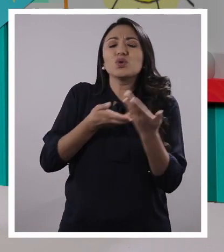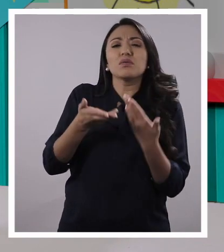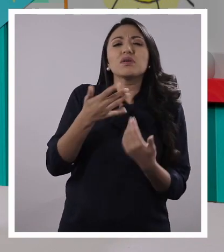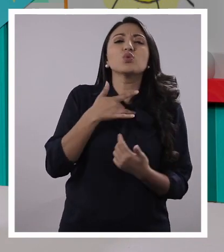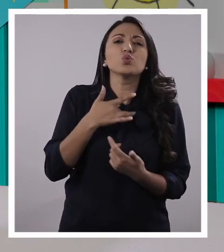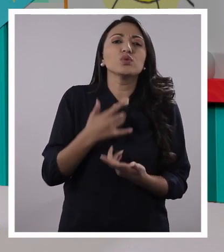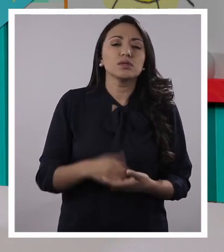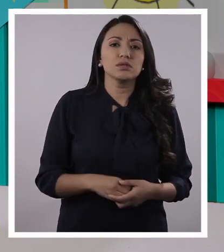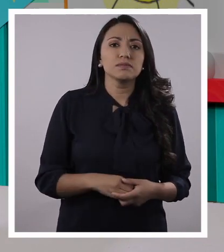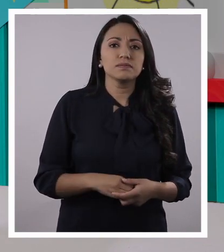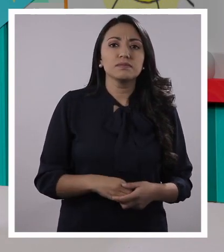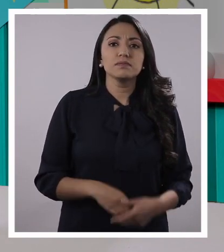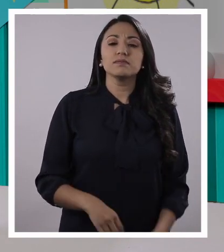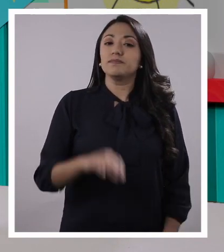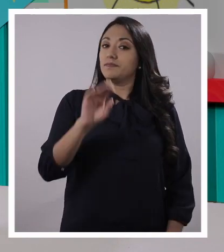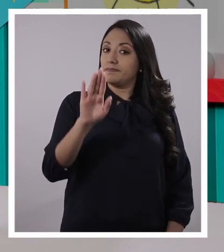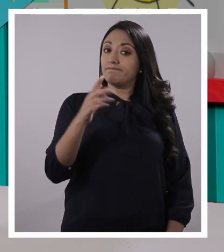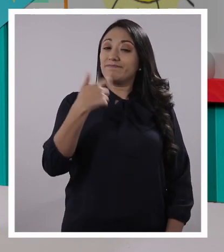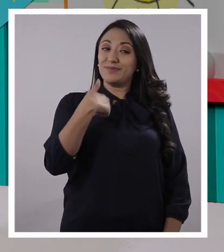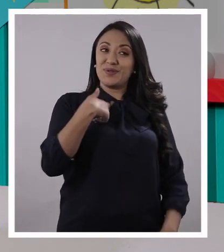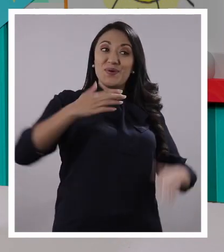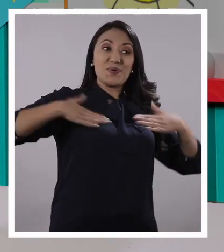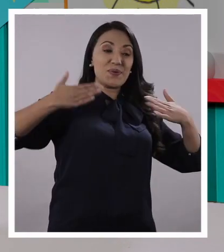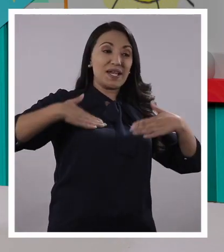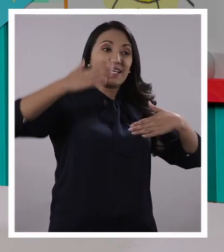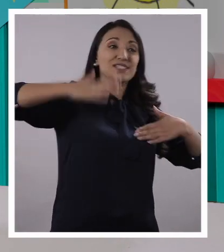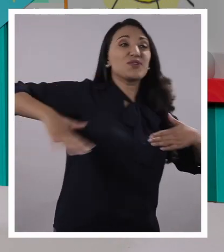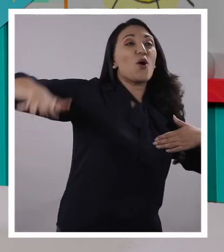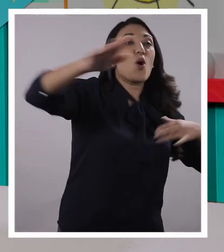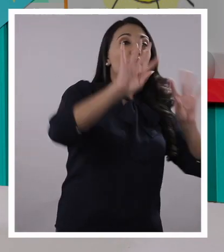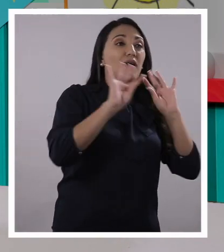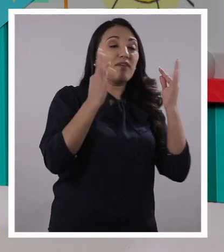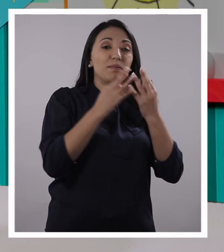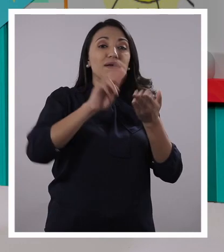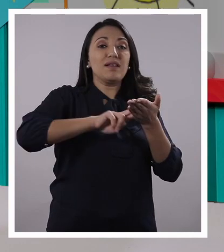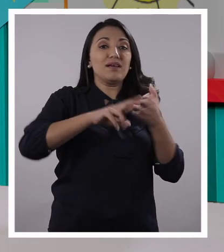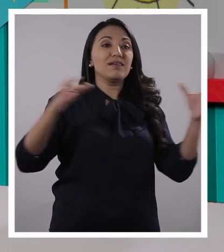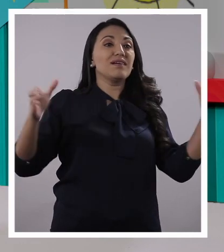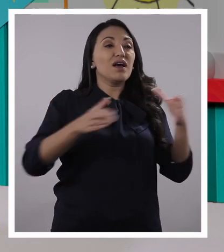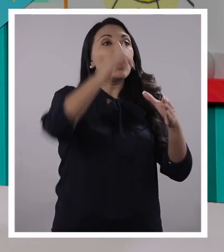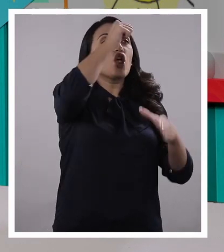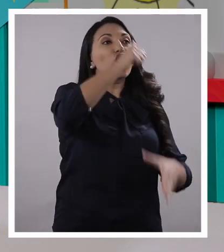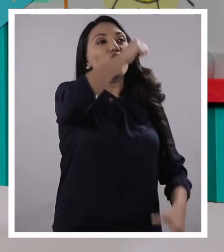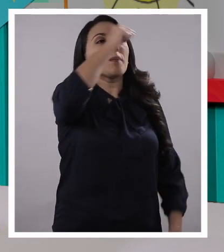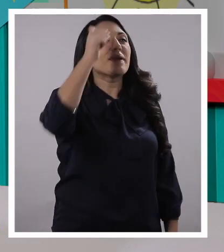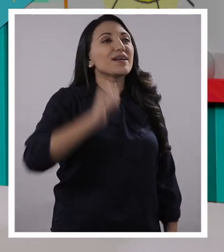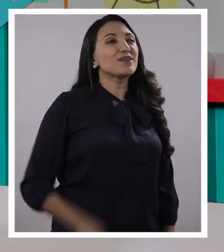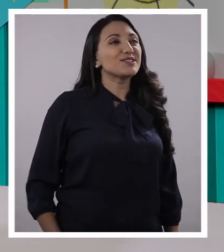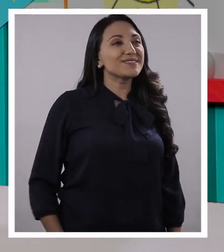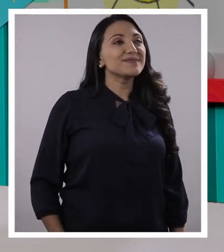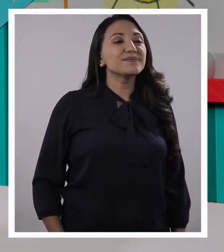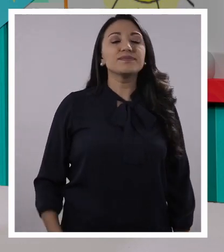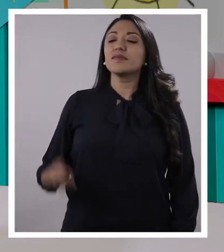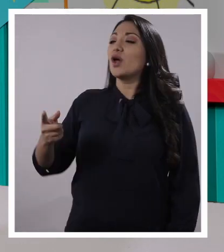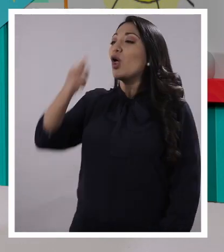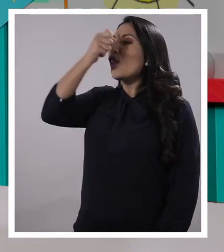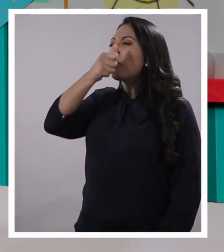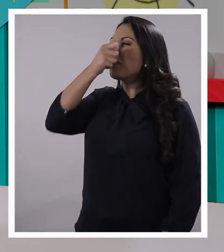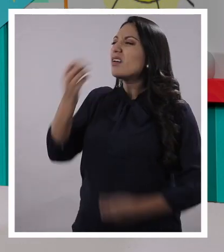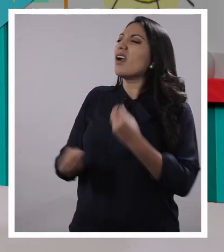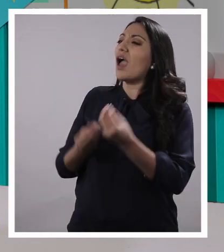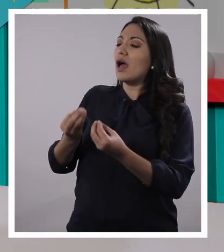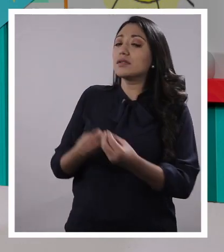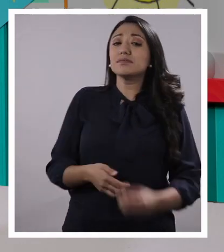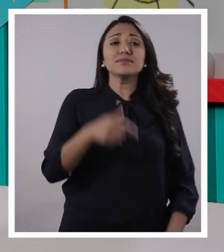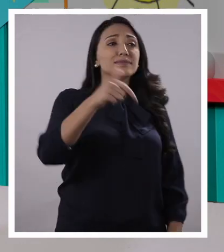Mmm, cuando nos reunimos con toda la familia. ¿Pero en qué momento? Profe, los domingos. ¿Qué hacen los domingos? Los domingos, a veces los